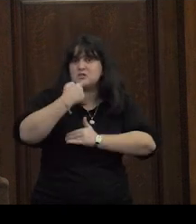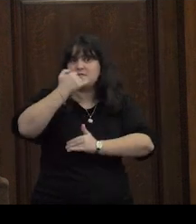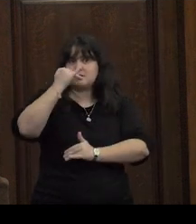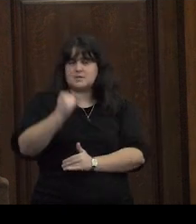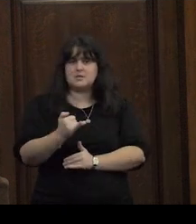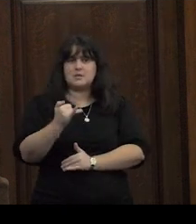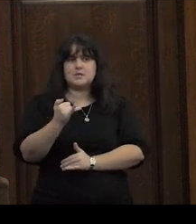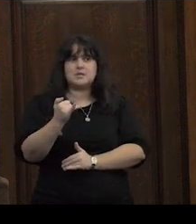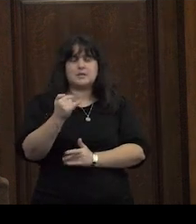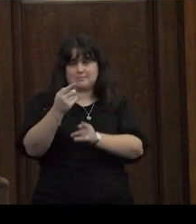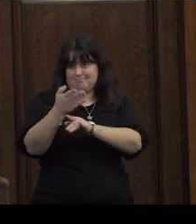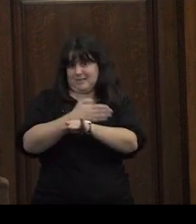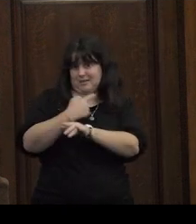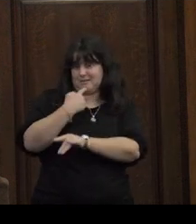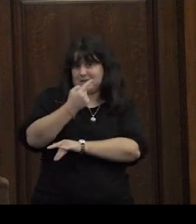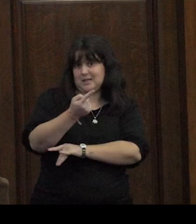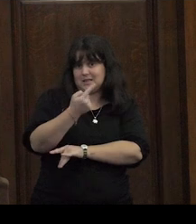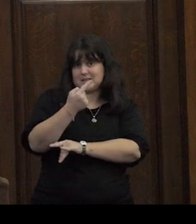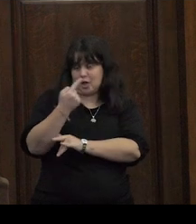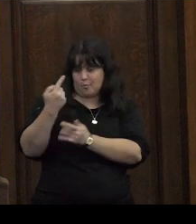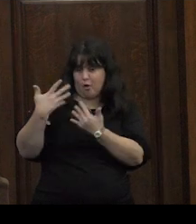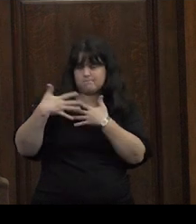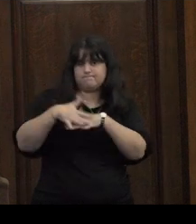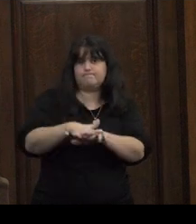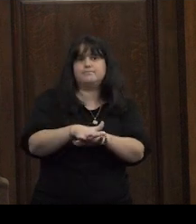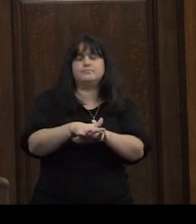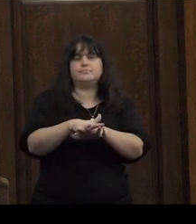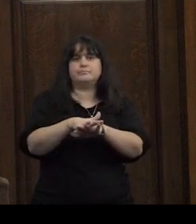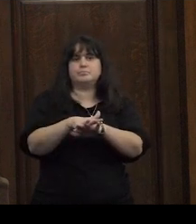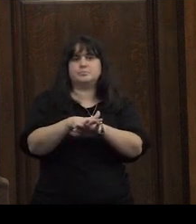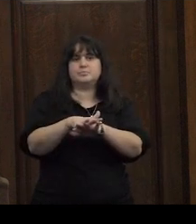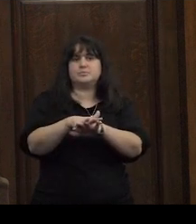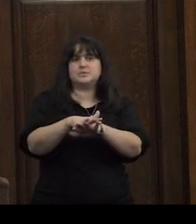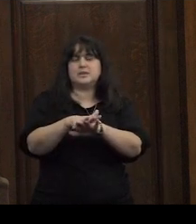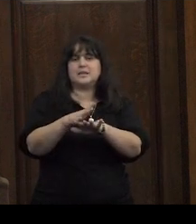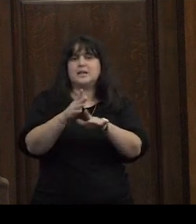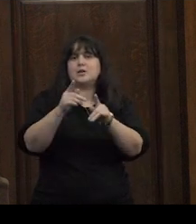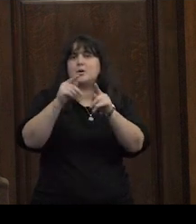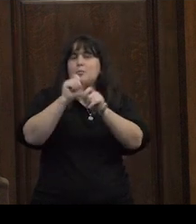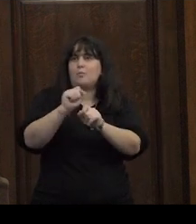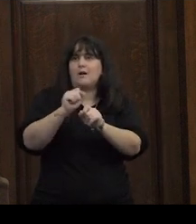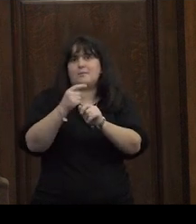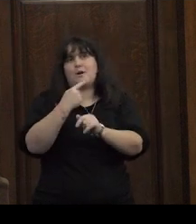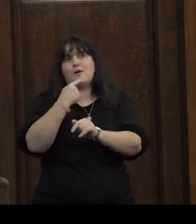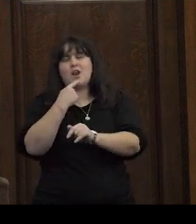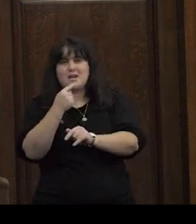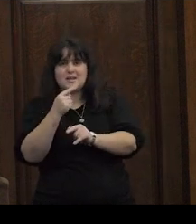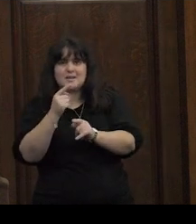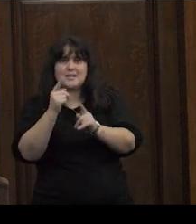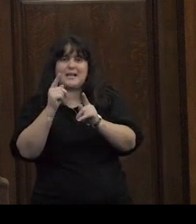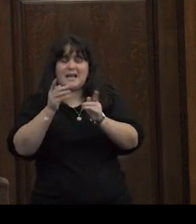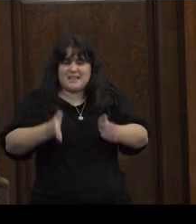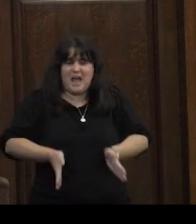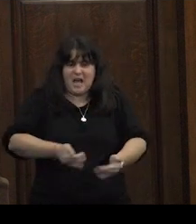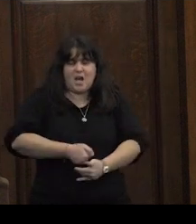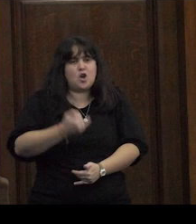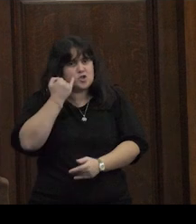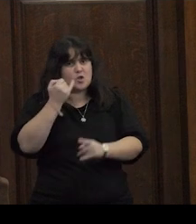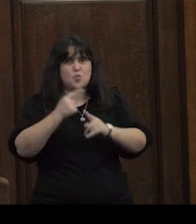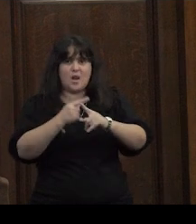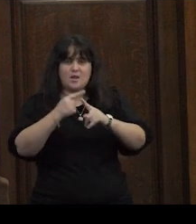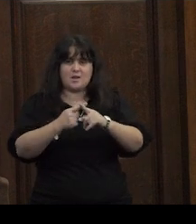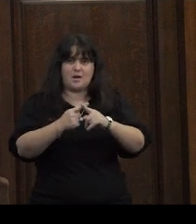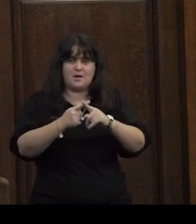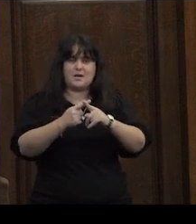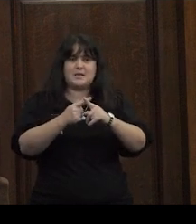esto que yo decía estas coyunturas catalizadoras en la politización del género y la sexualidad